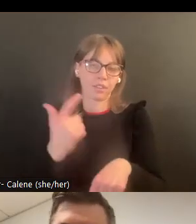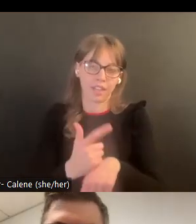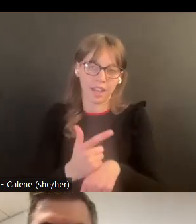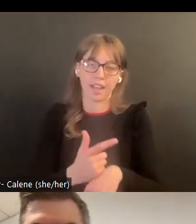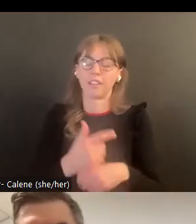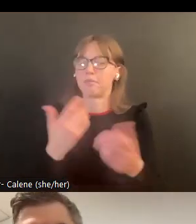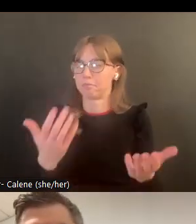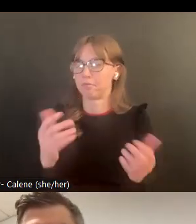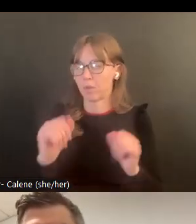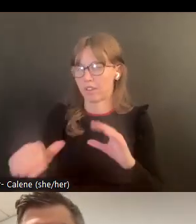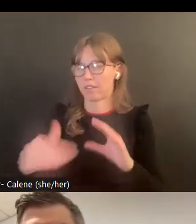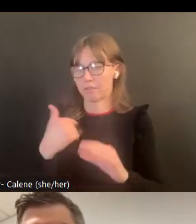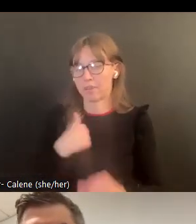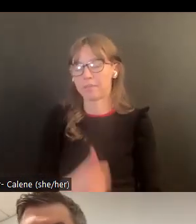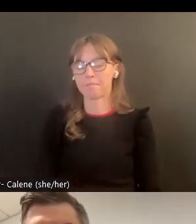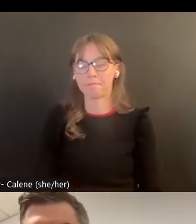hoy